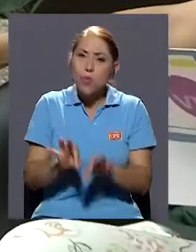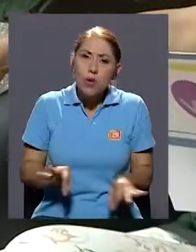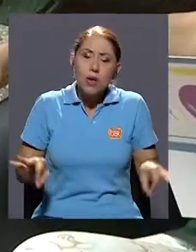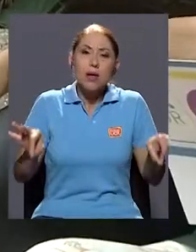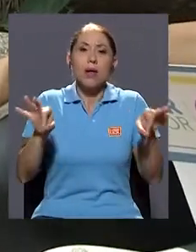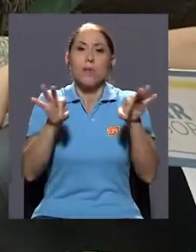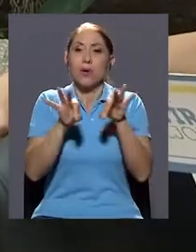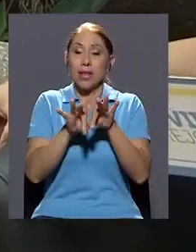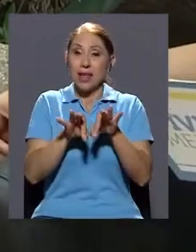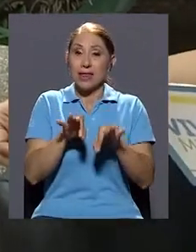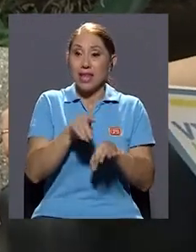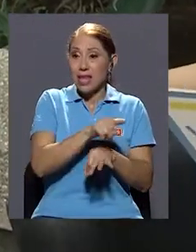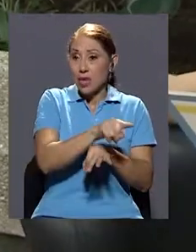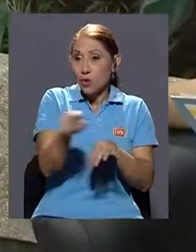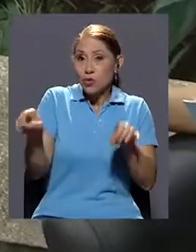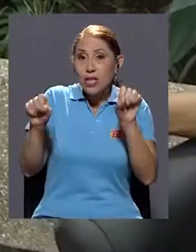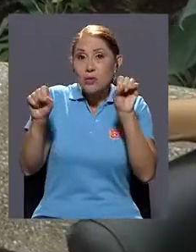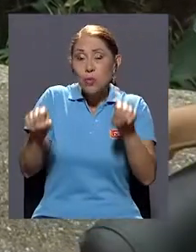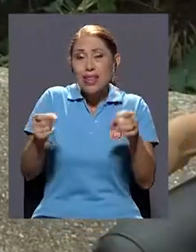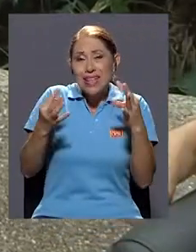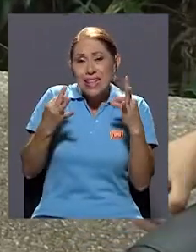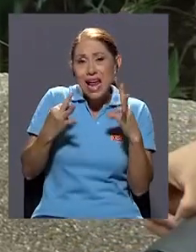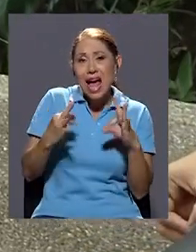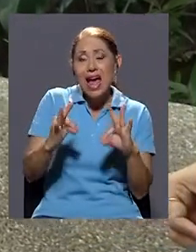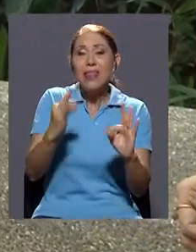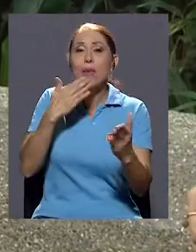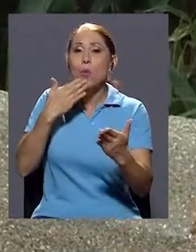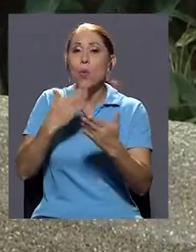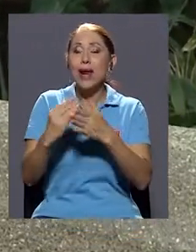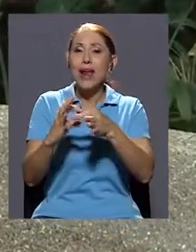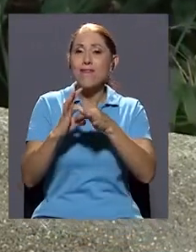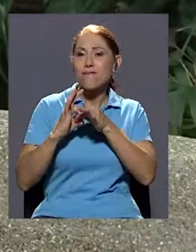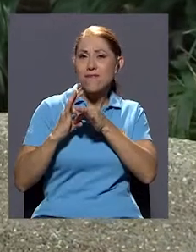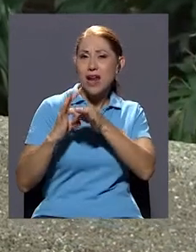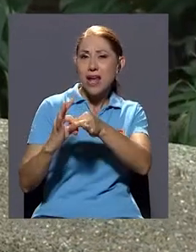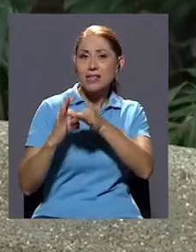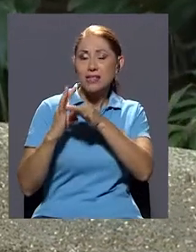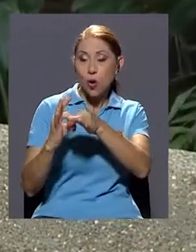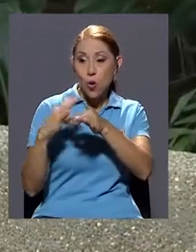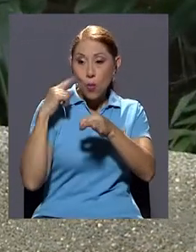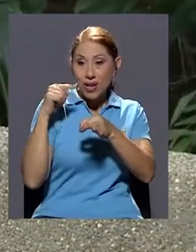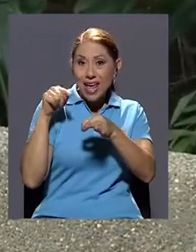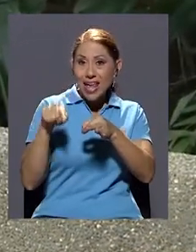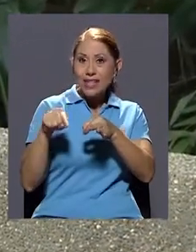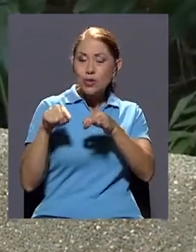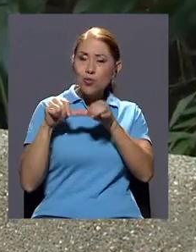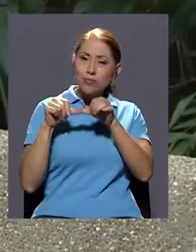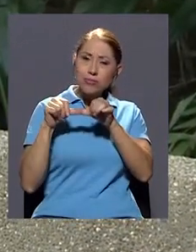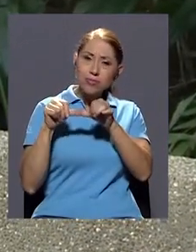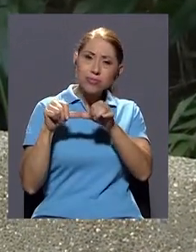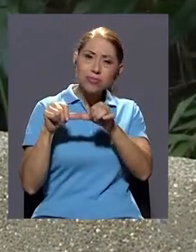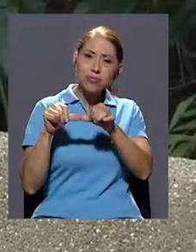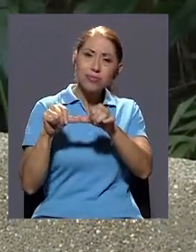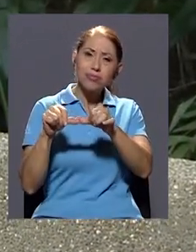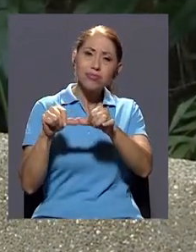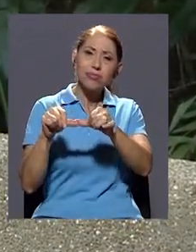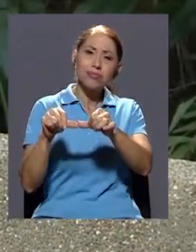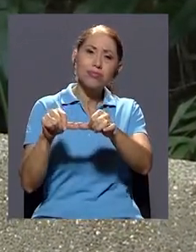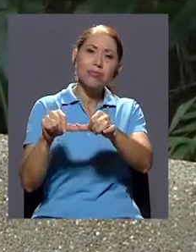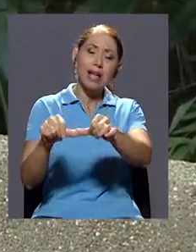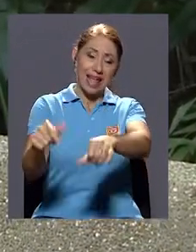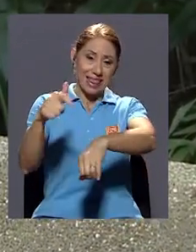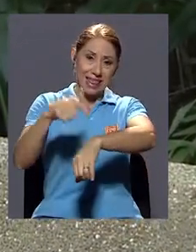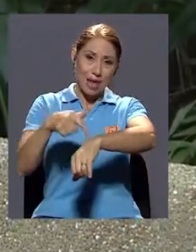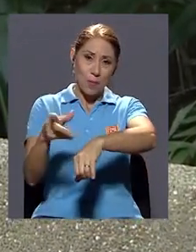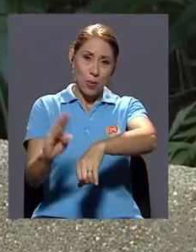en la capacidad de sostener una buena relación porque va a ser el canal que va a permanecer abierto durante el